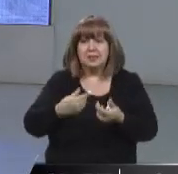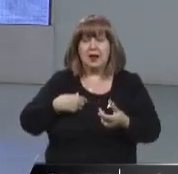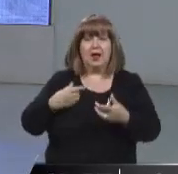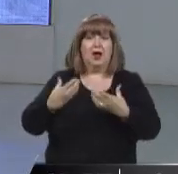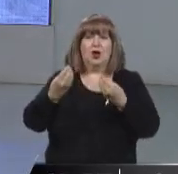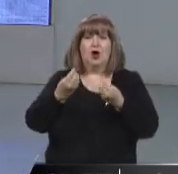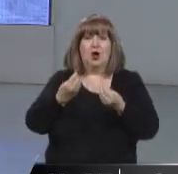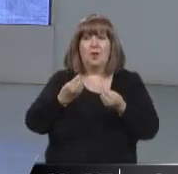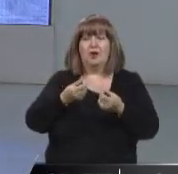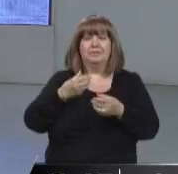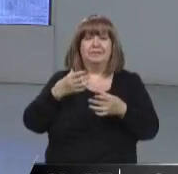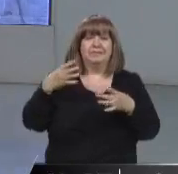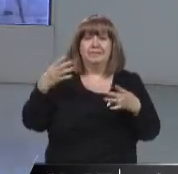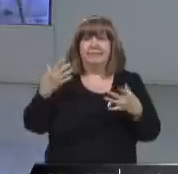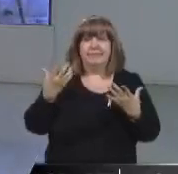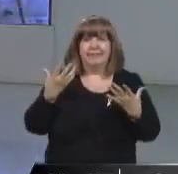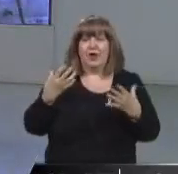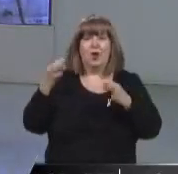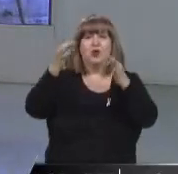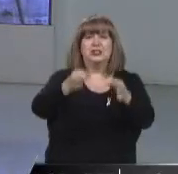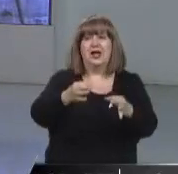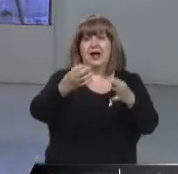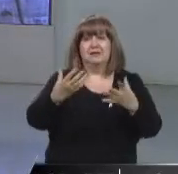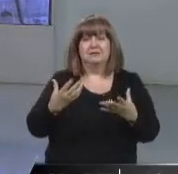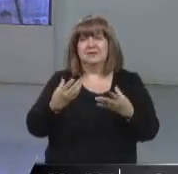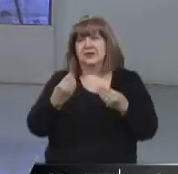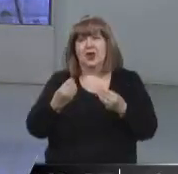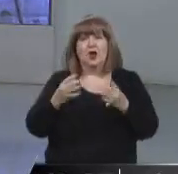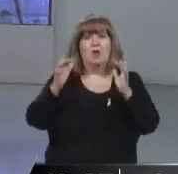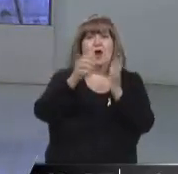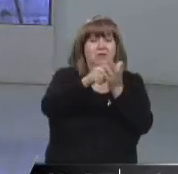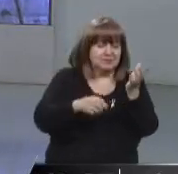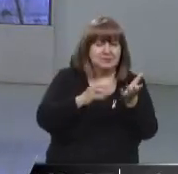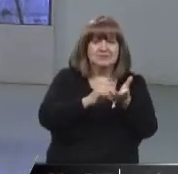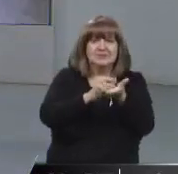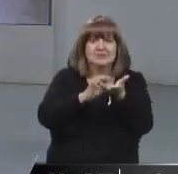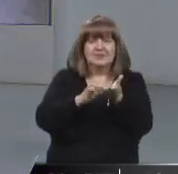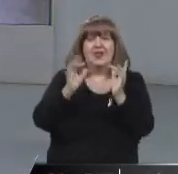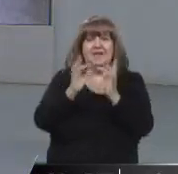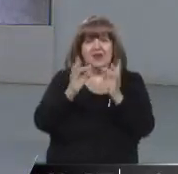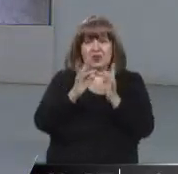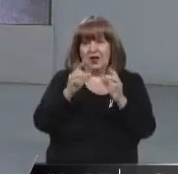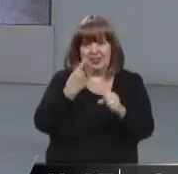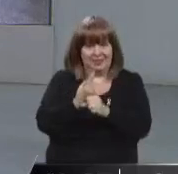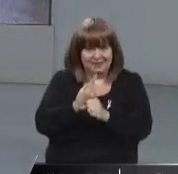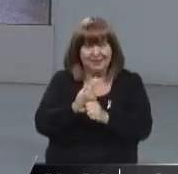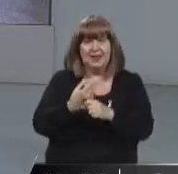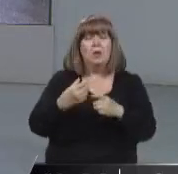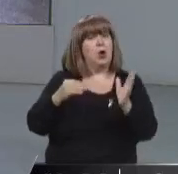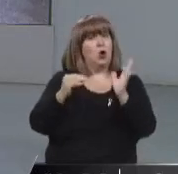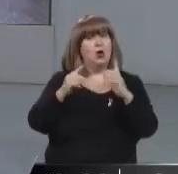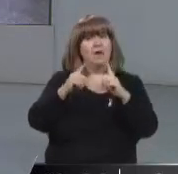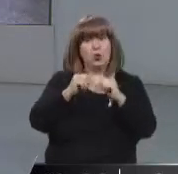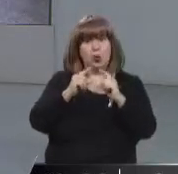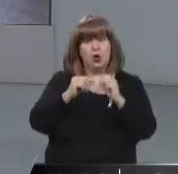asistencia, quizás tal vez no tienen ningún dispositivo justamente para poder acceder de forma virtual, pero lo importante es esto, que sin turno pueden